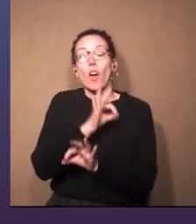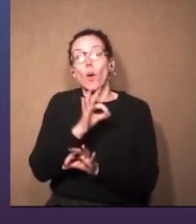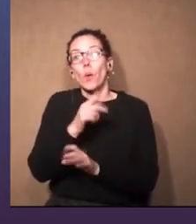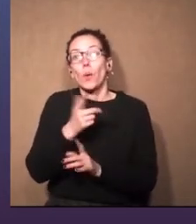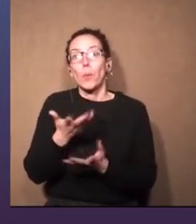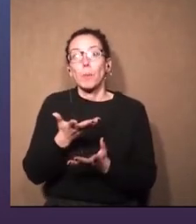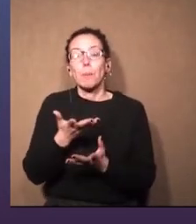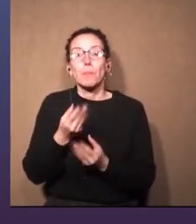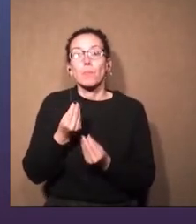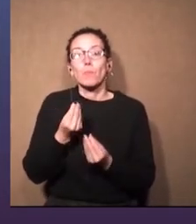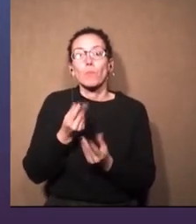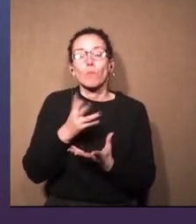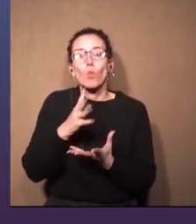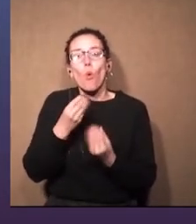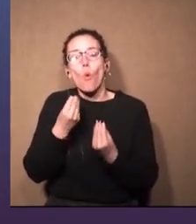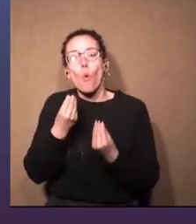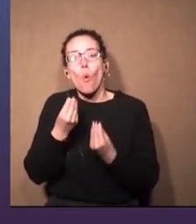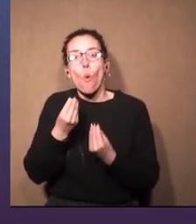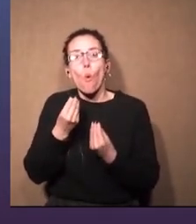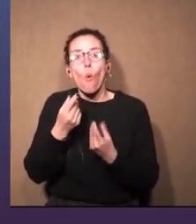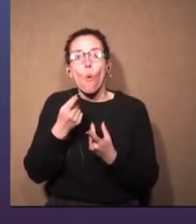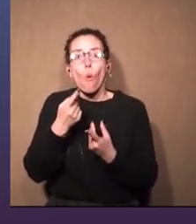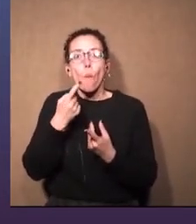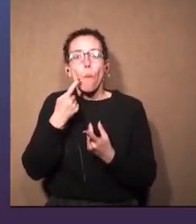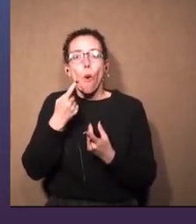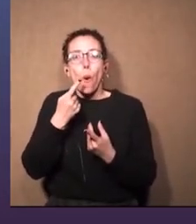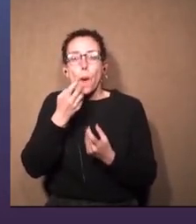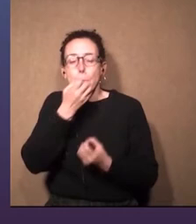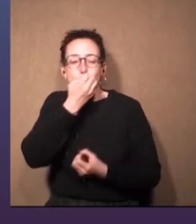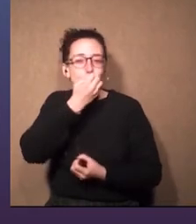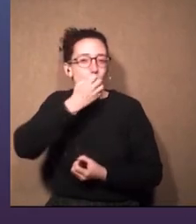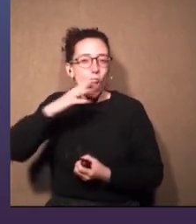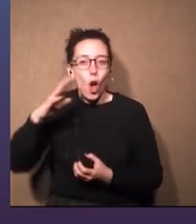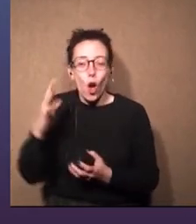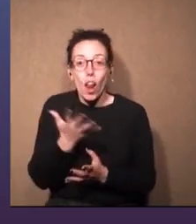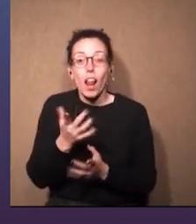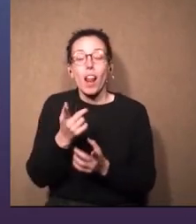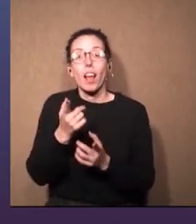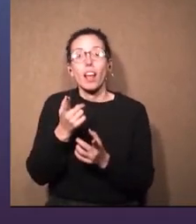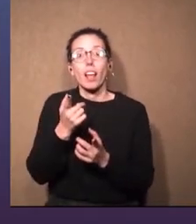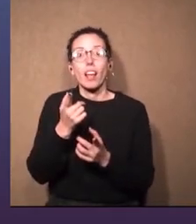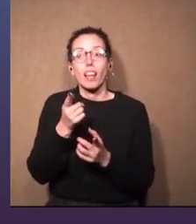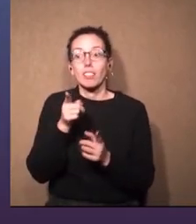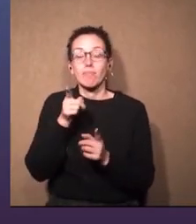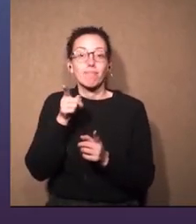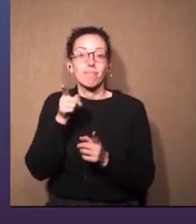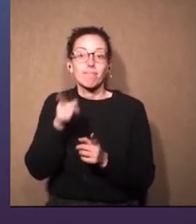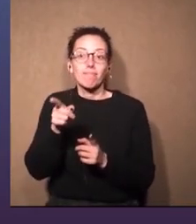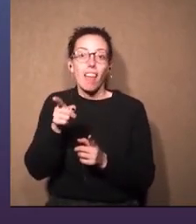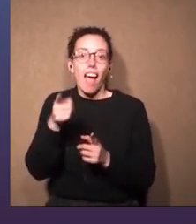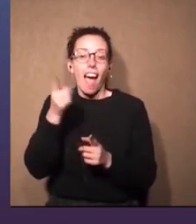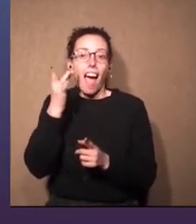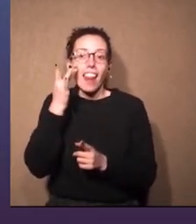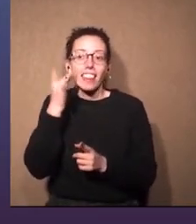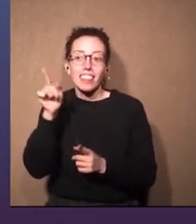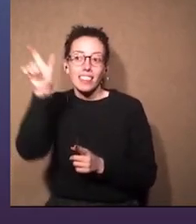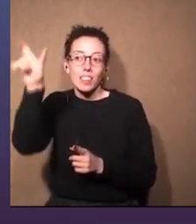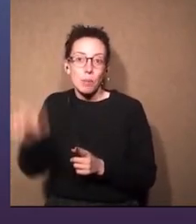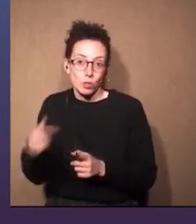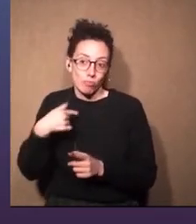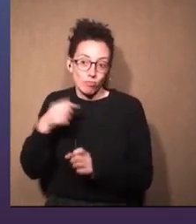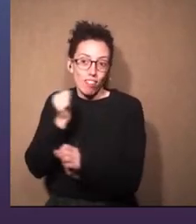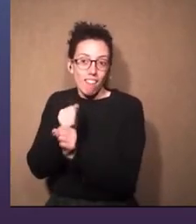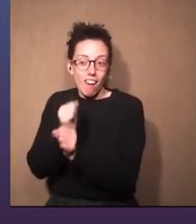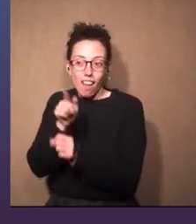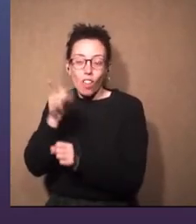llevar a su mejor expresión lo que el artista